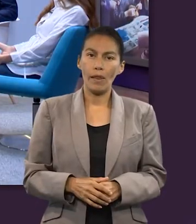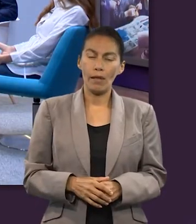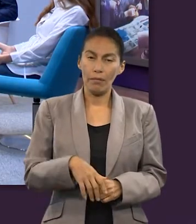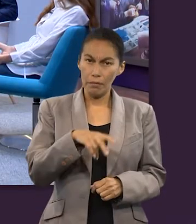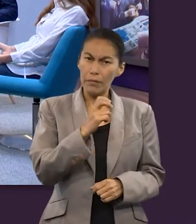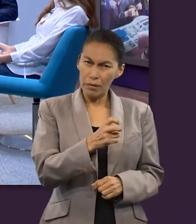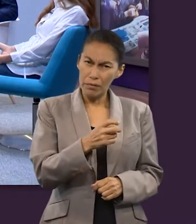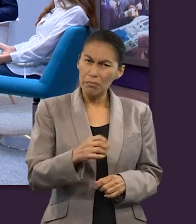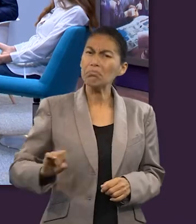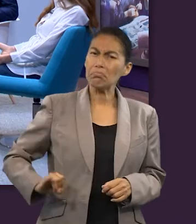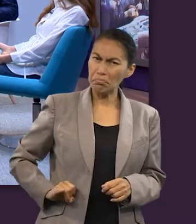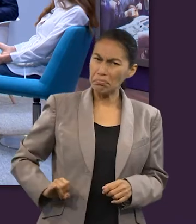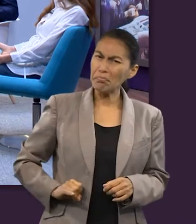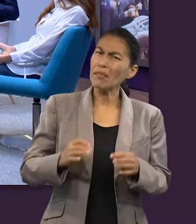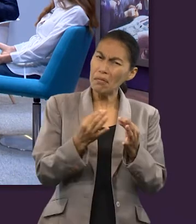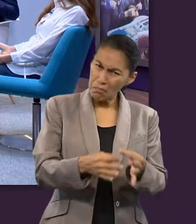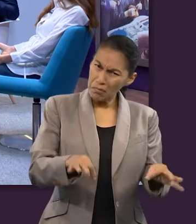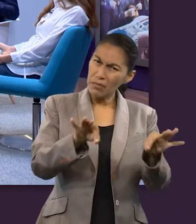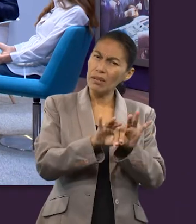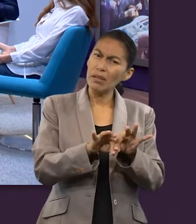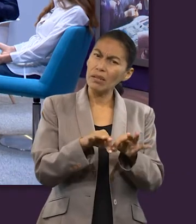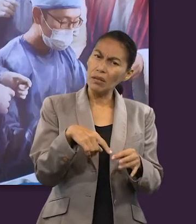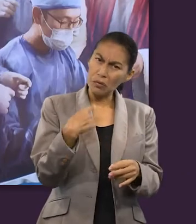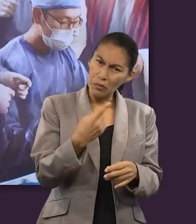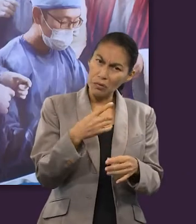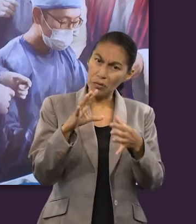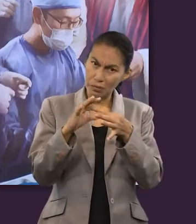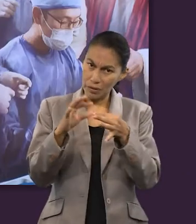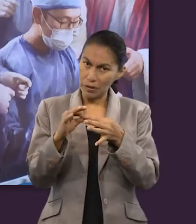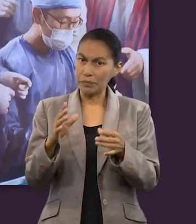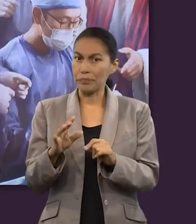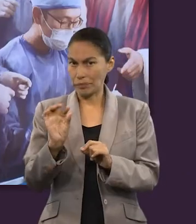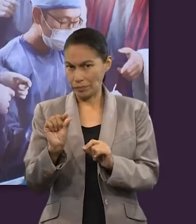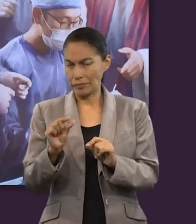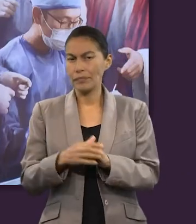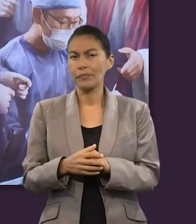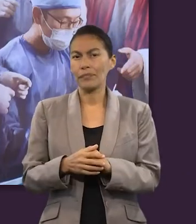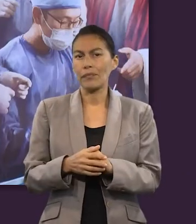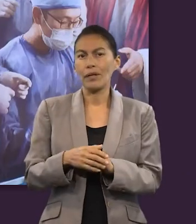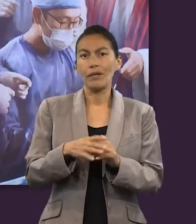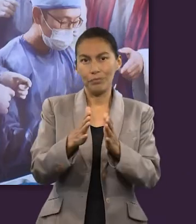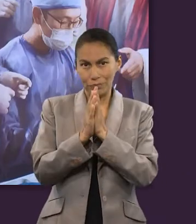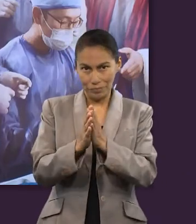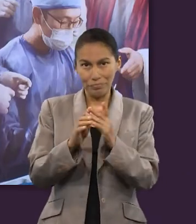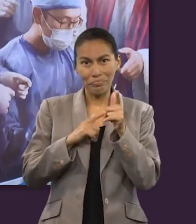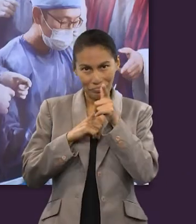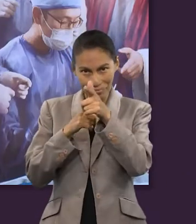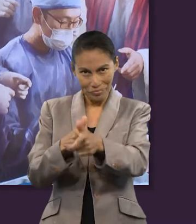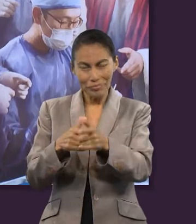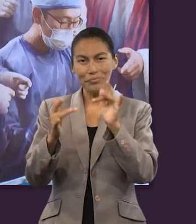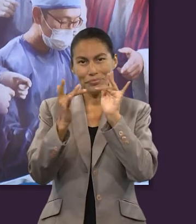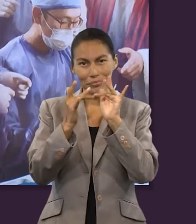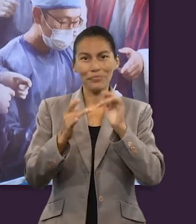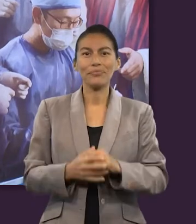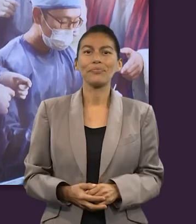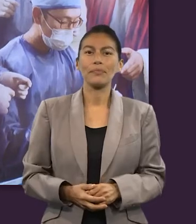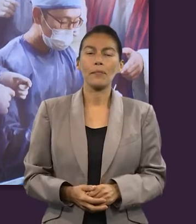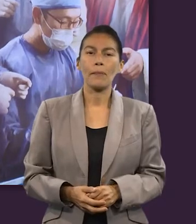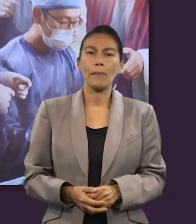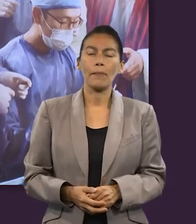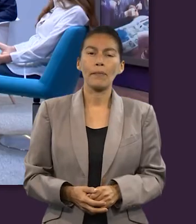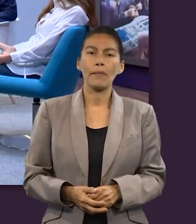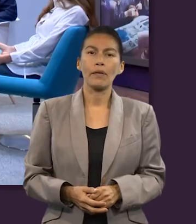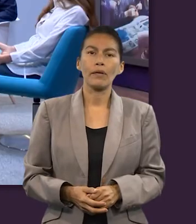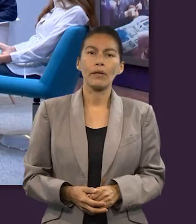Esto viene a ser bien interesante o bien importante para algo que vamos a hablar más adelante, seguramente. Así que quédense con nosotros.